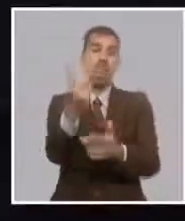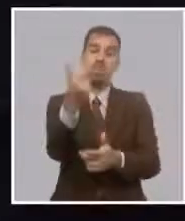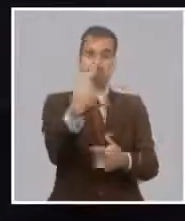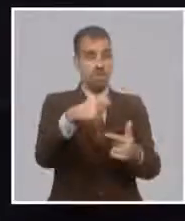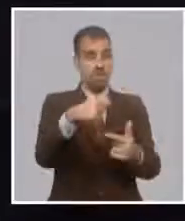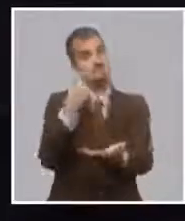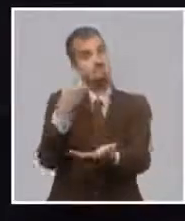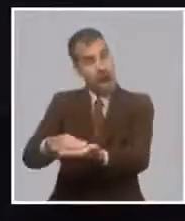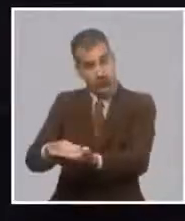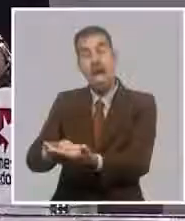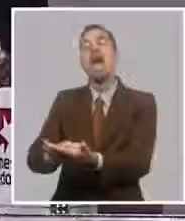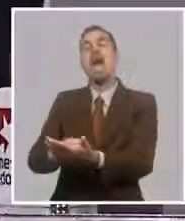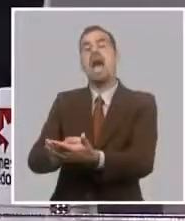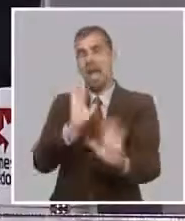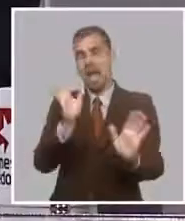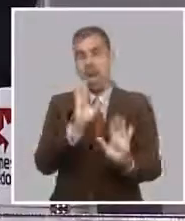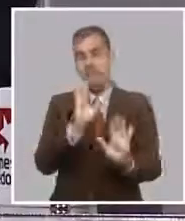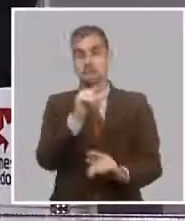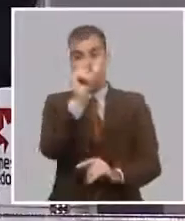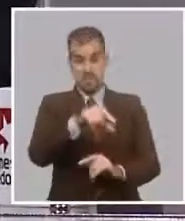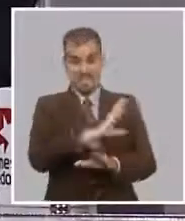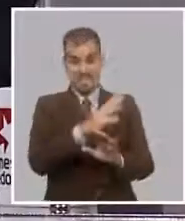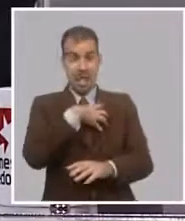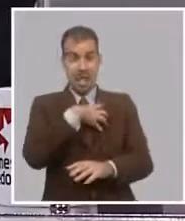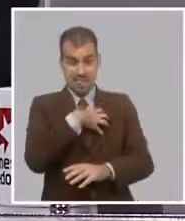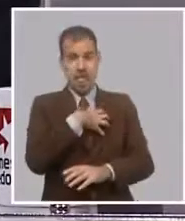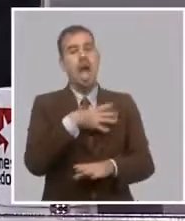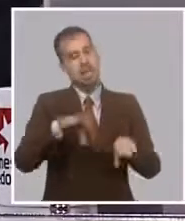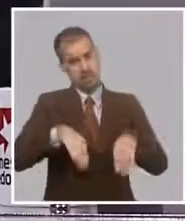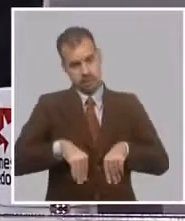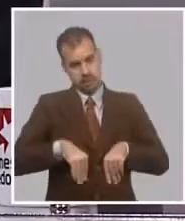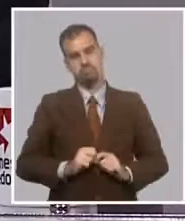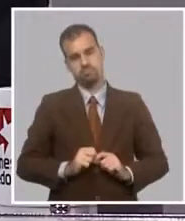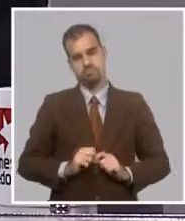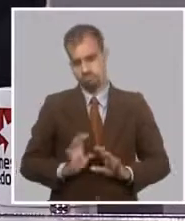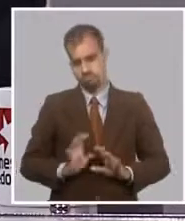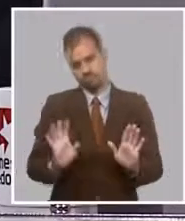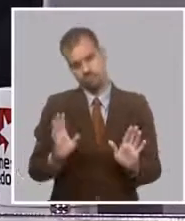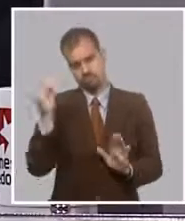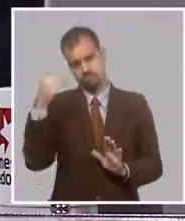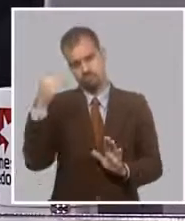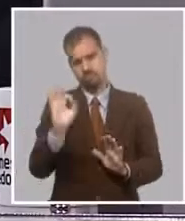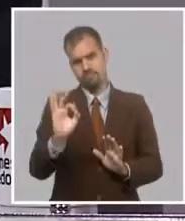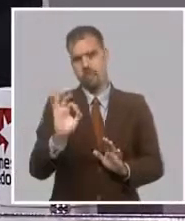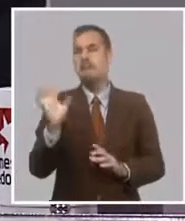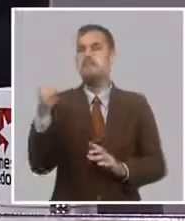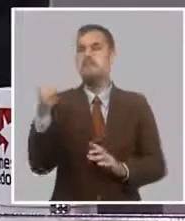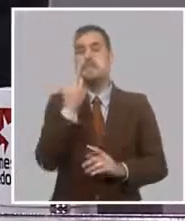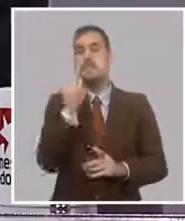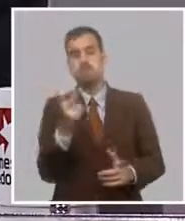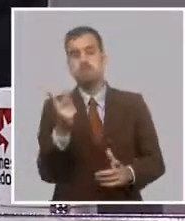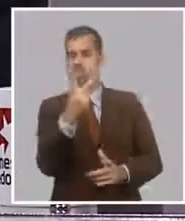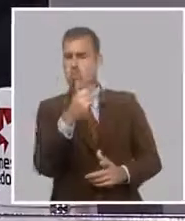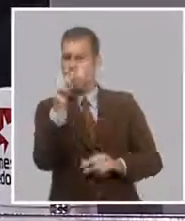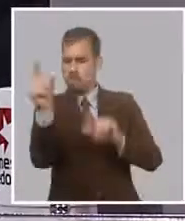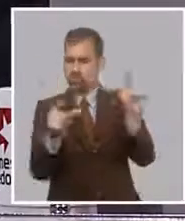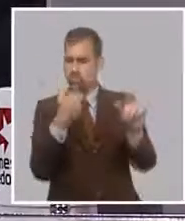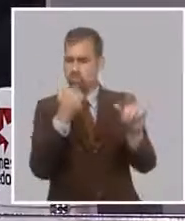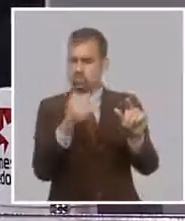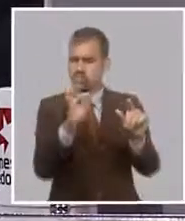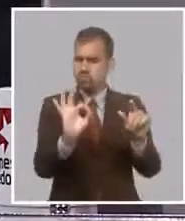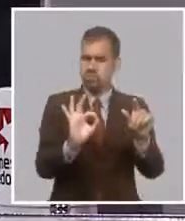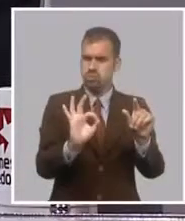que, bueno, si el productor los tiene, se le va a aceptar, ¿de acuerdo? Por supuesto, el banco tendrá que ver si son personas con solvencia.